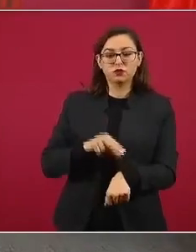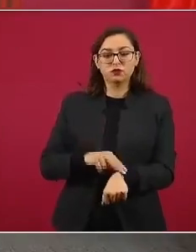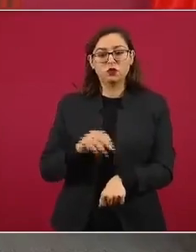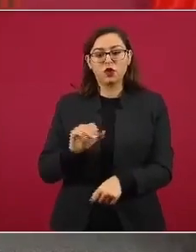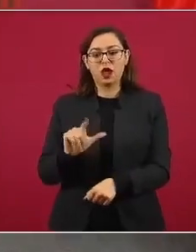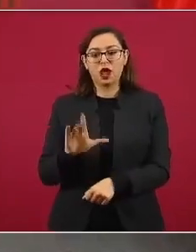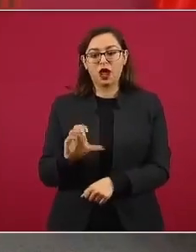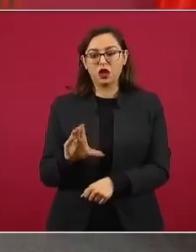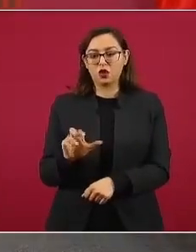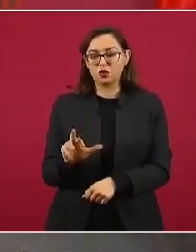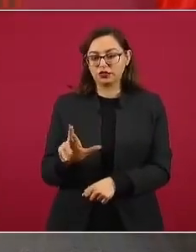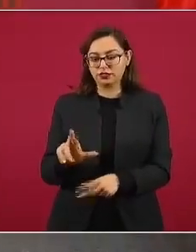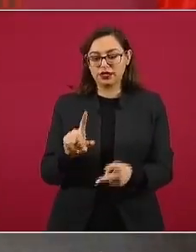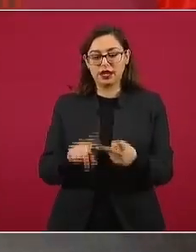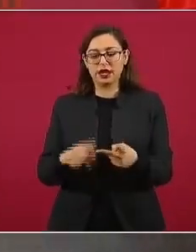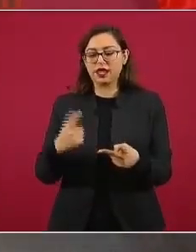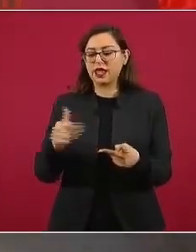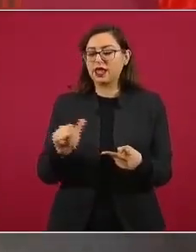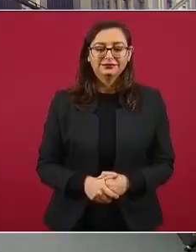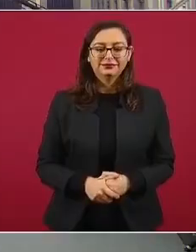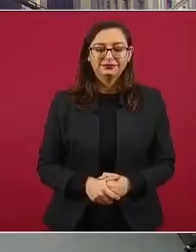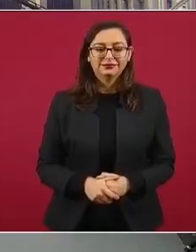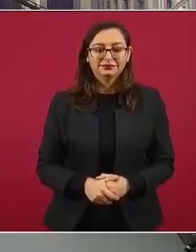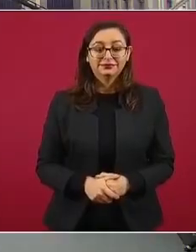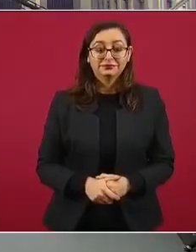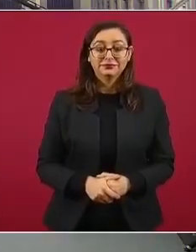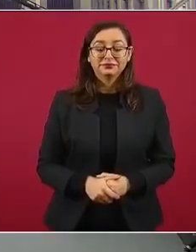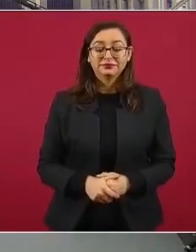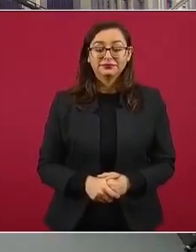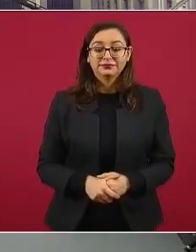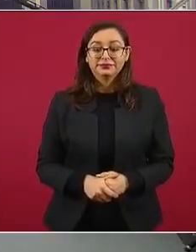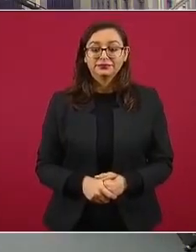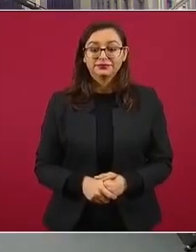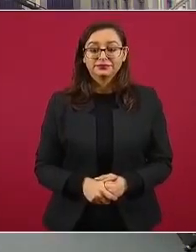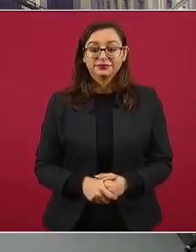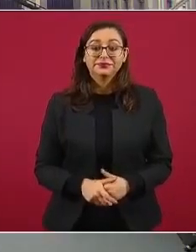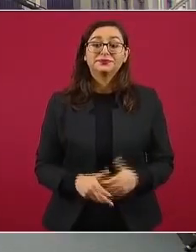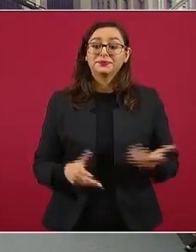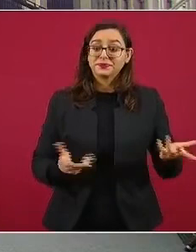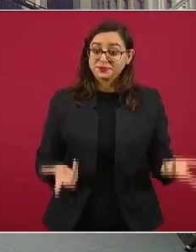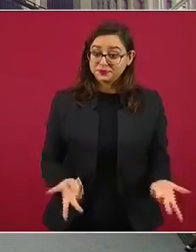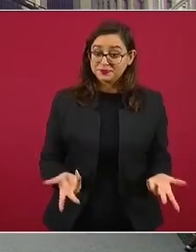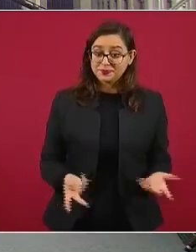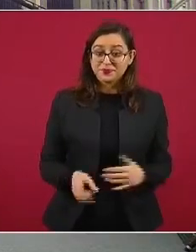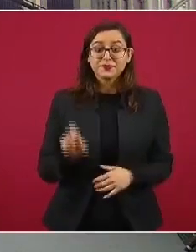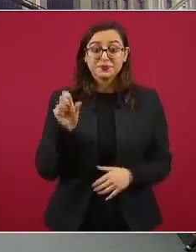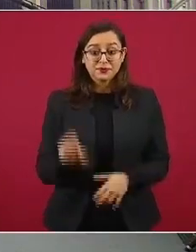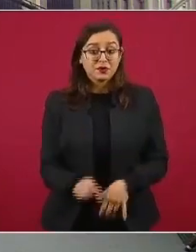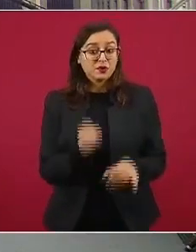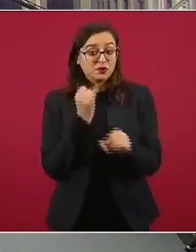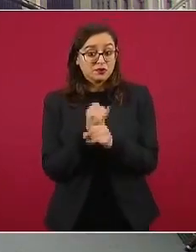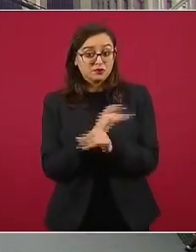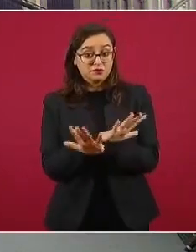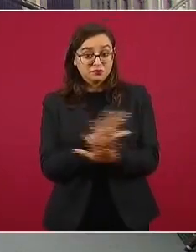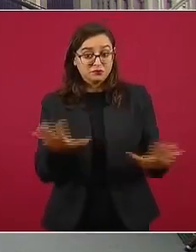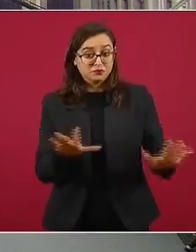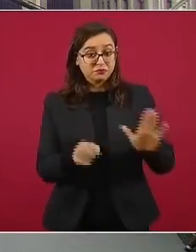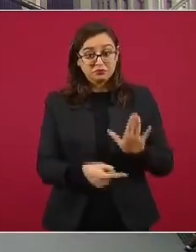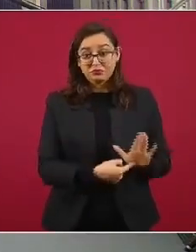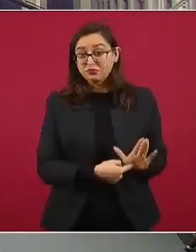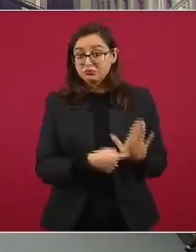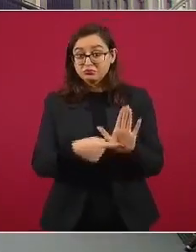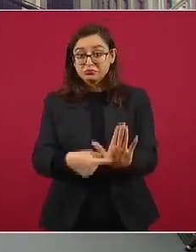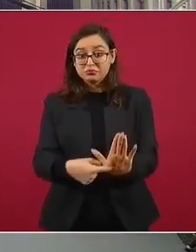Hugo López-Gatell y Marcelo Ebrat. Bueno, pues este es el motivo de la exposición,